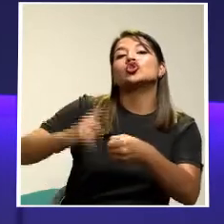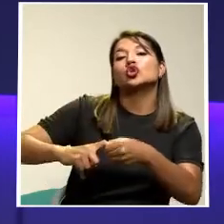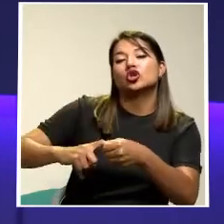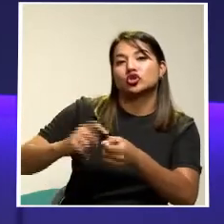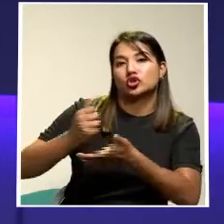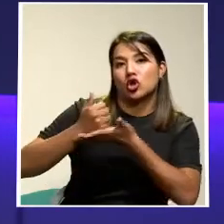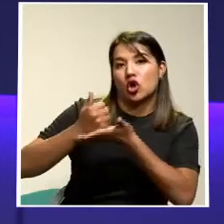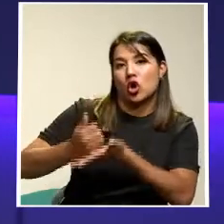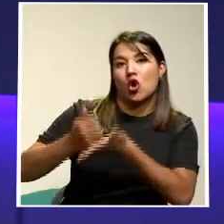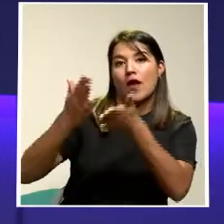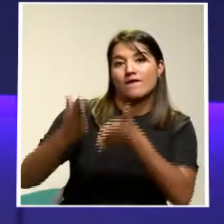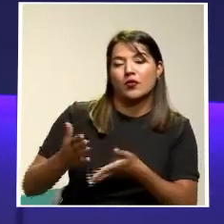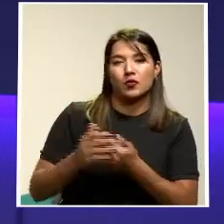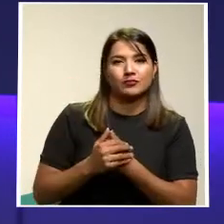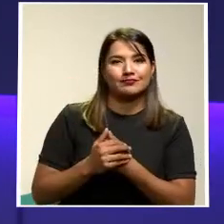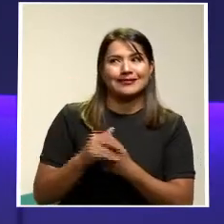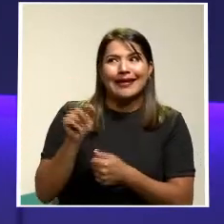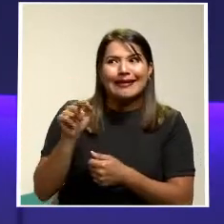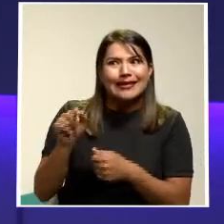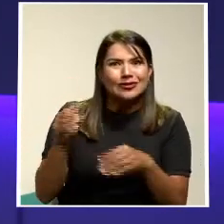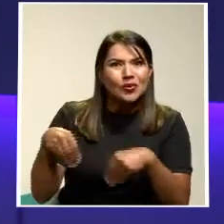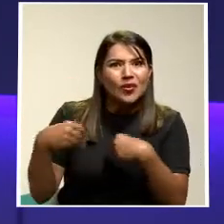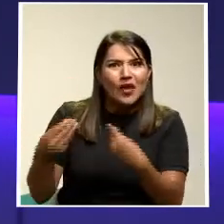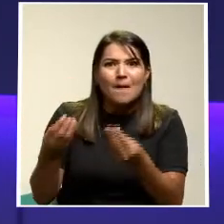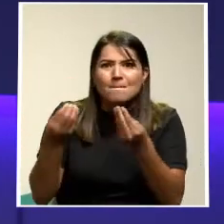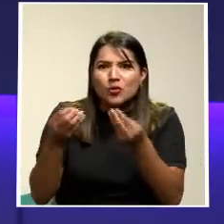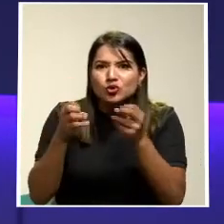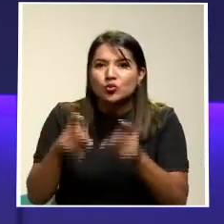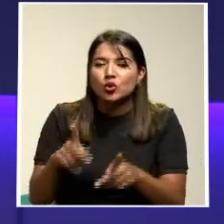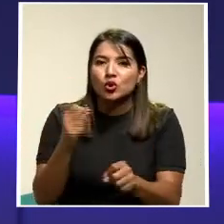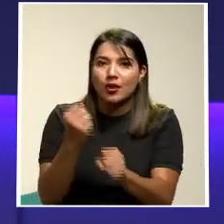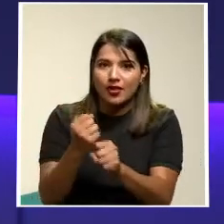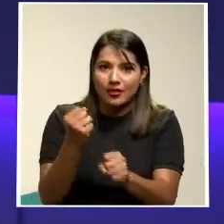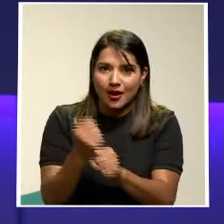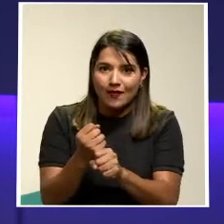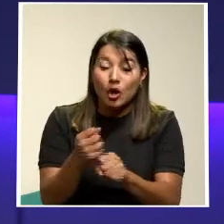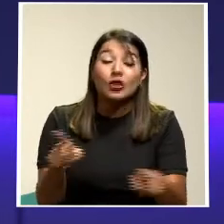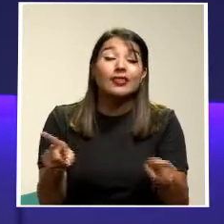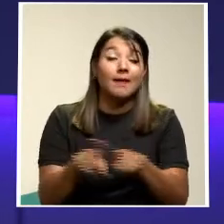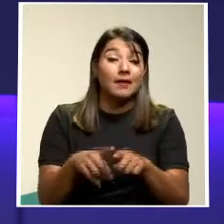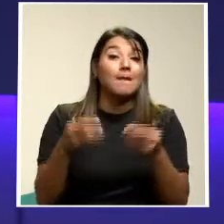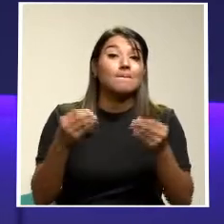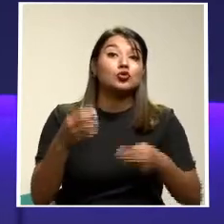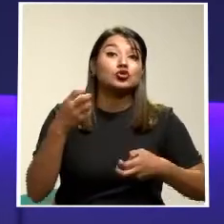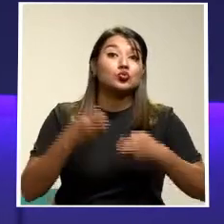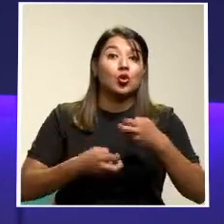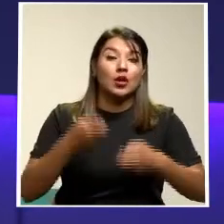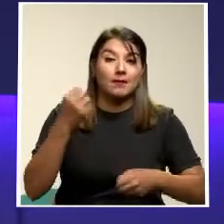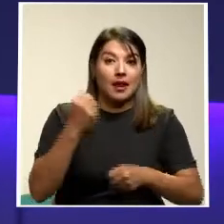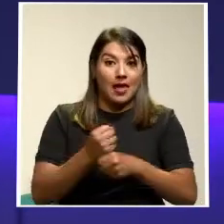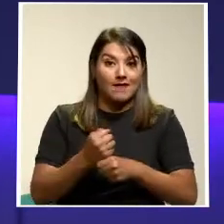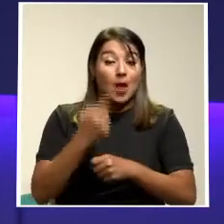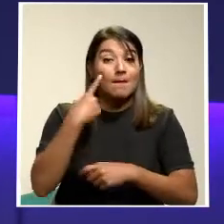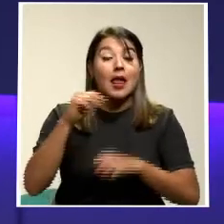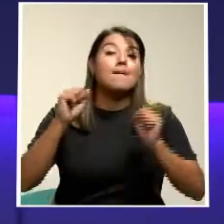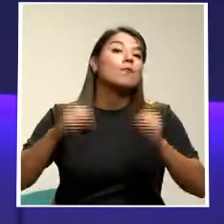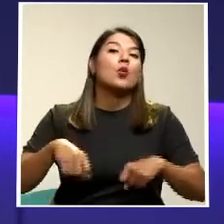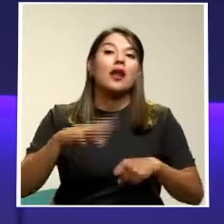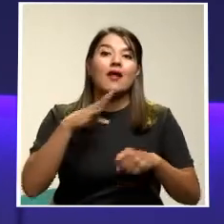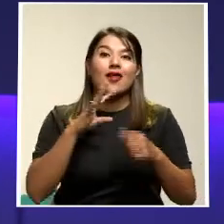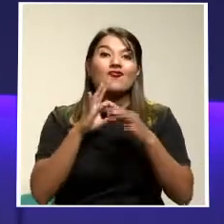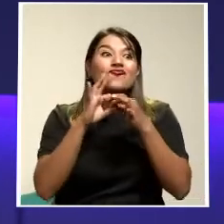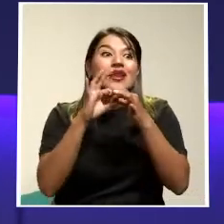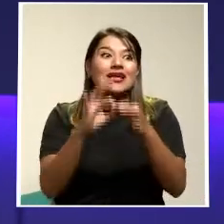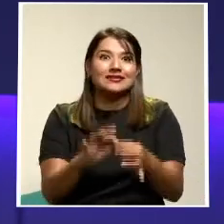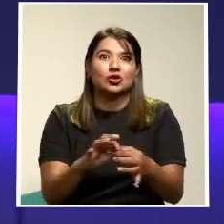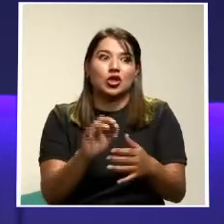genera miles de empleos y también muchísimos conflictos laborales Para conversar sobre todo